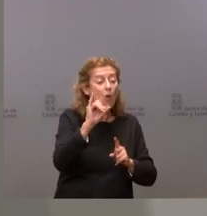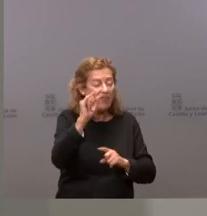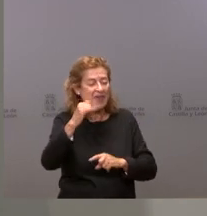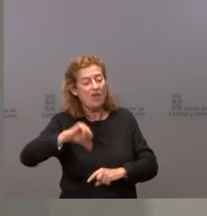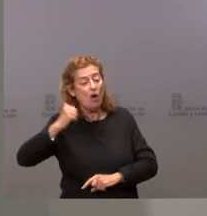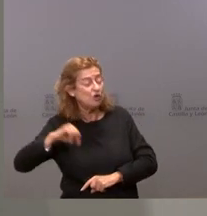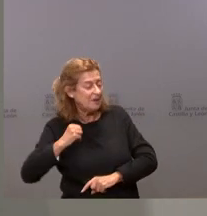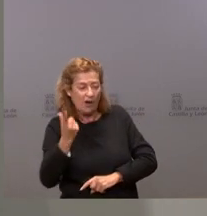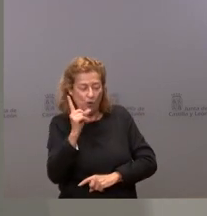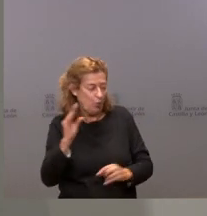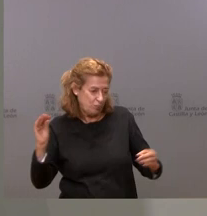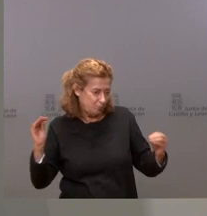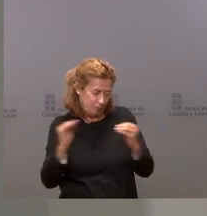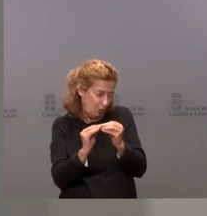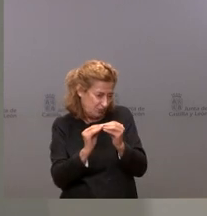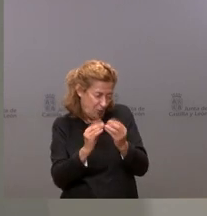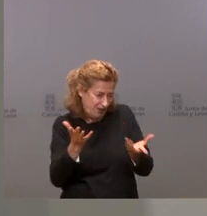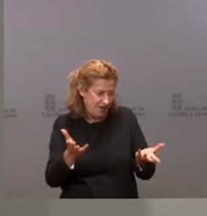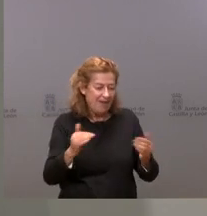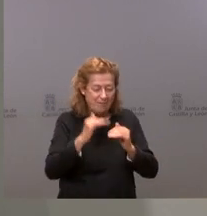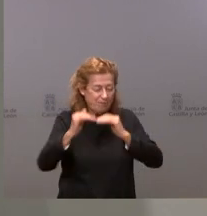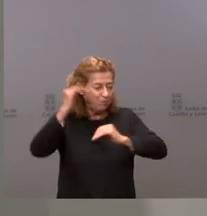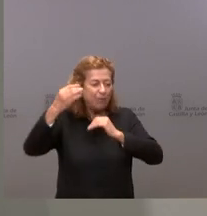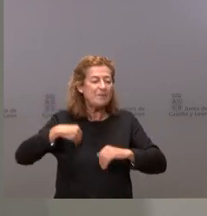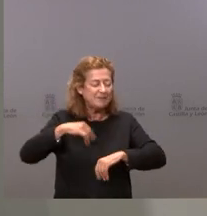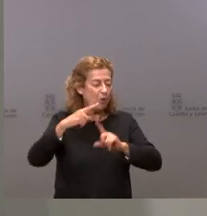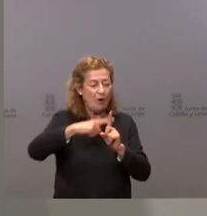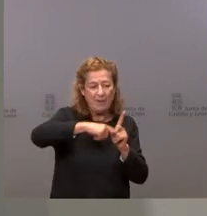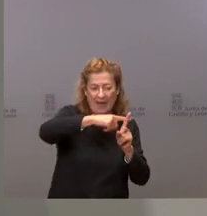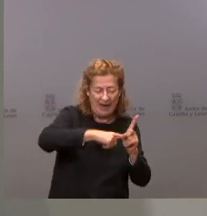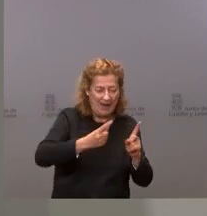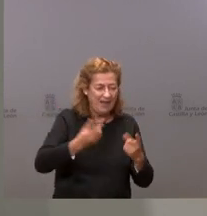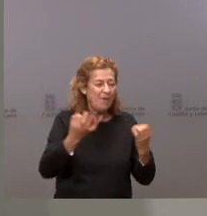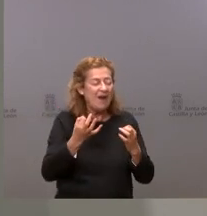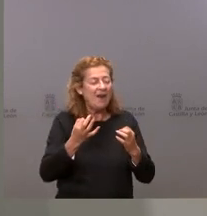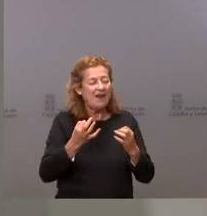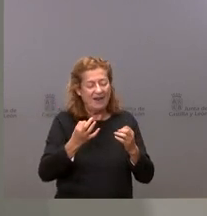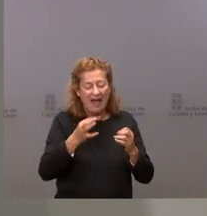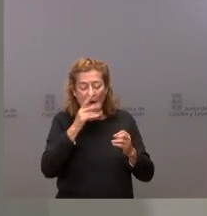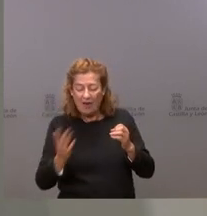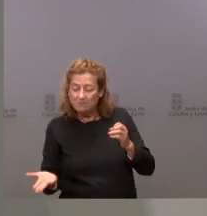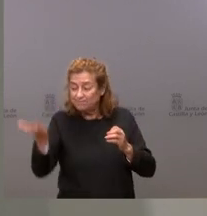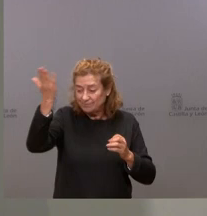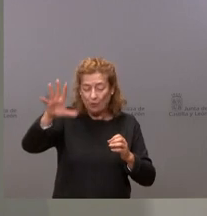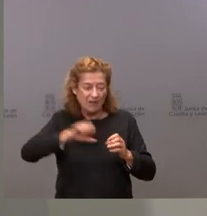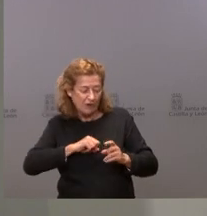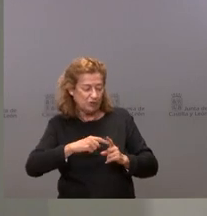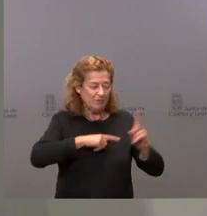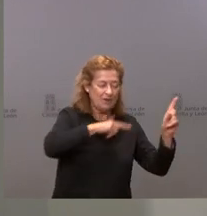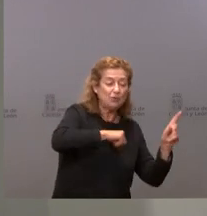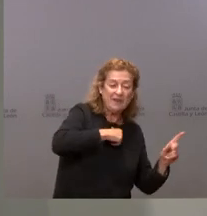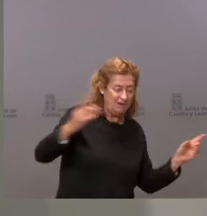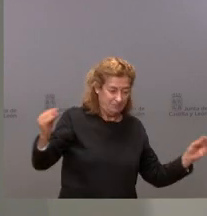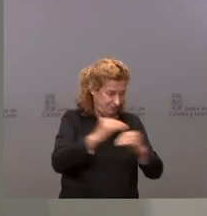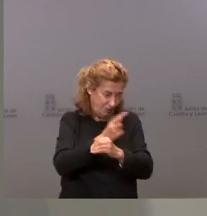hospitalización no corresponde en su crecimiento al mismo nivel que lo que es la incidencia. Y de ese punto de vista tienen que ser los